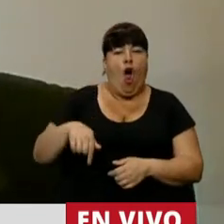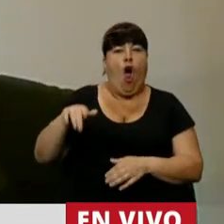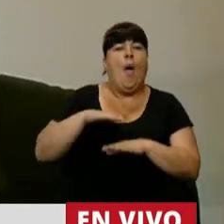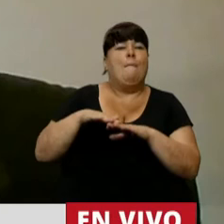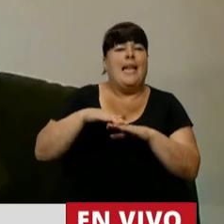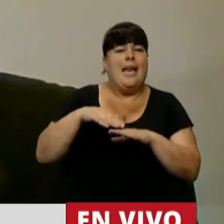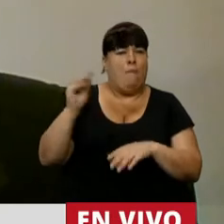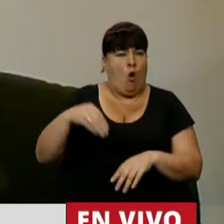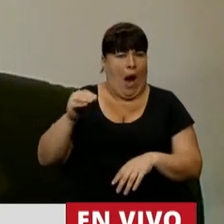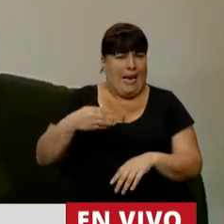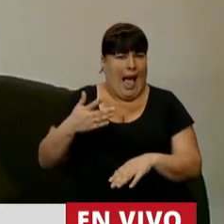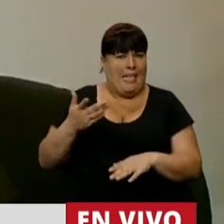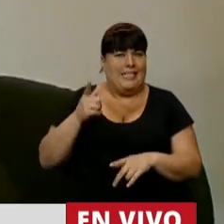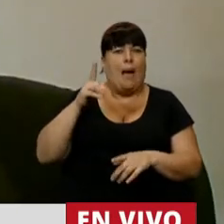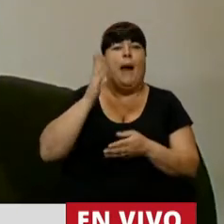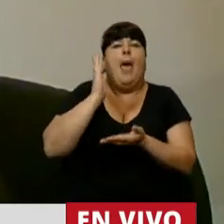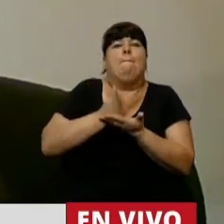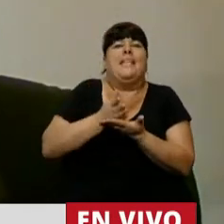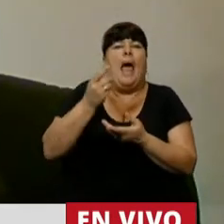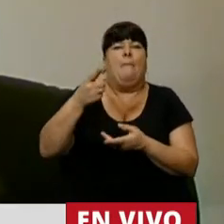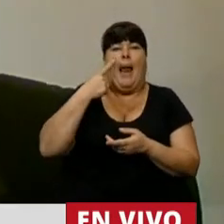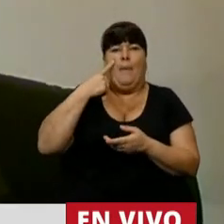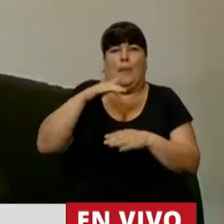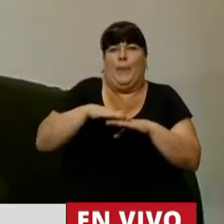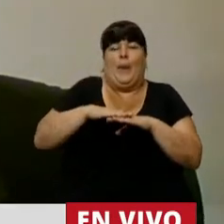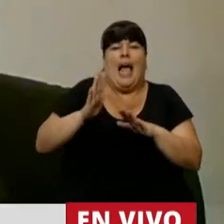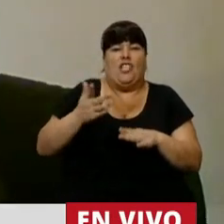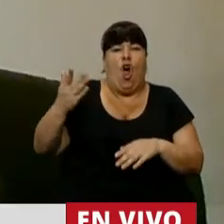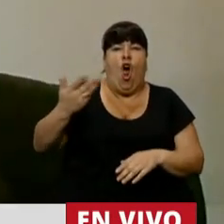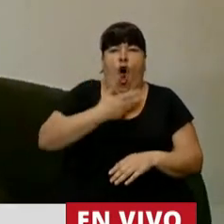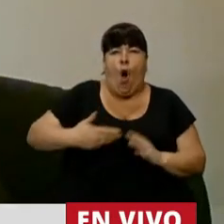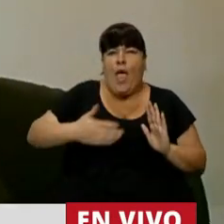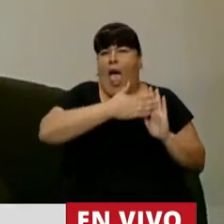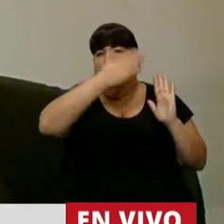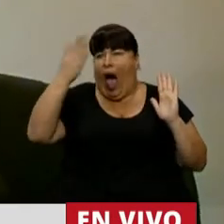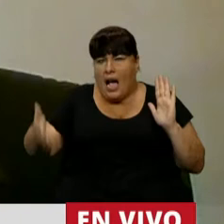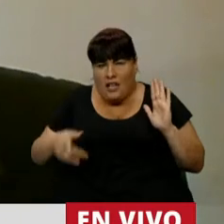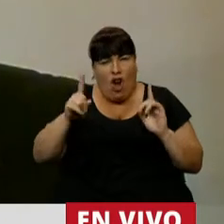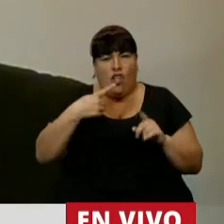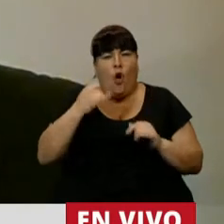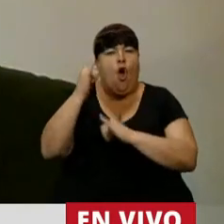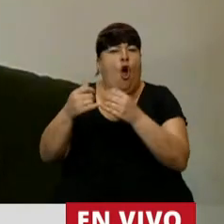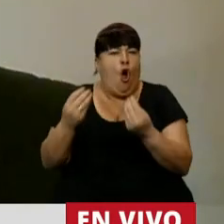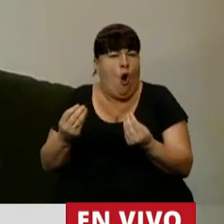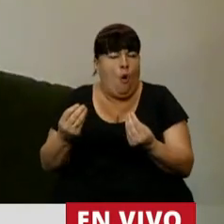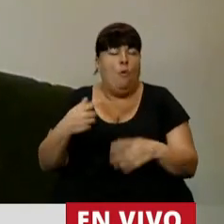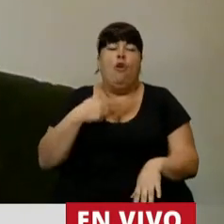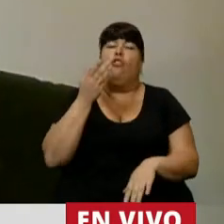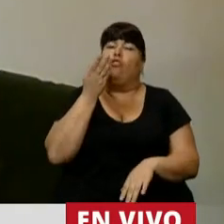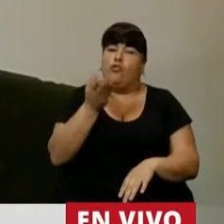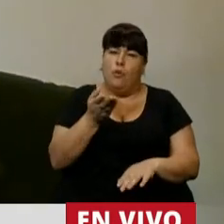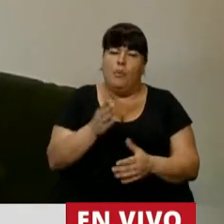mínimas no alcanzan a la mitad de la canasta básica después de haber gobernado todo este tiempo? yo les pido